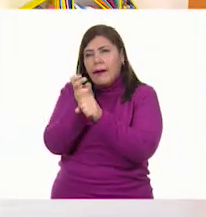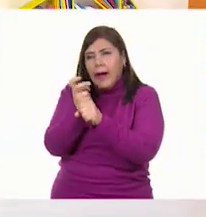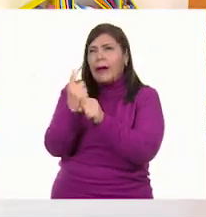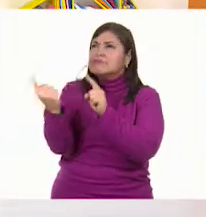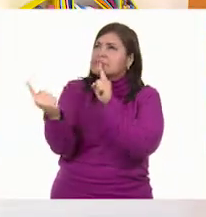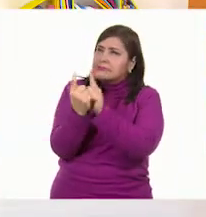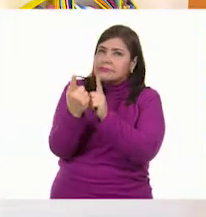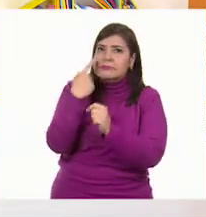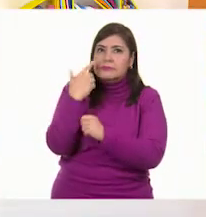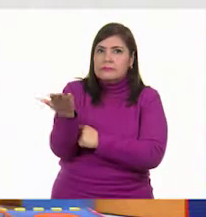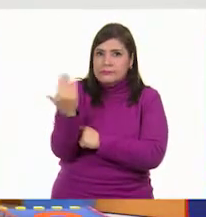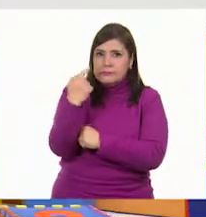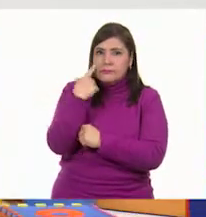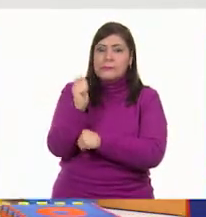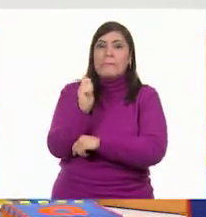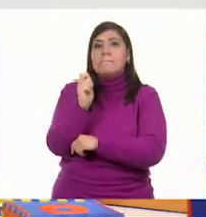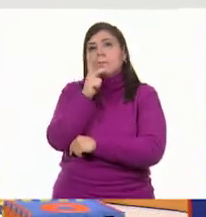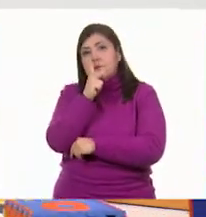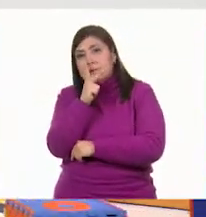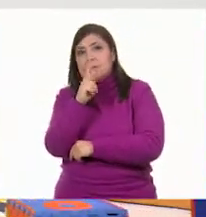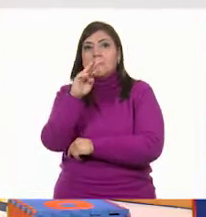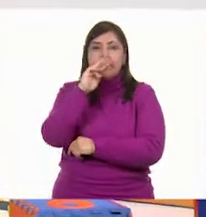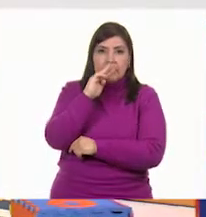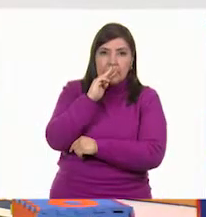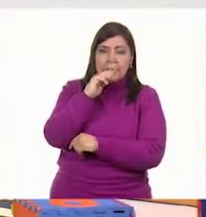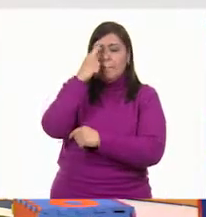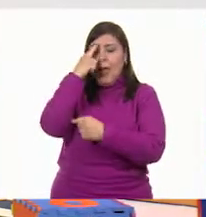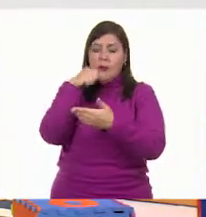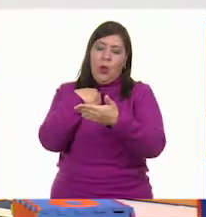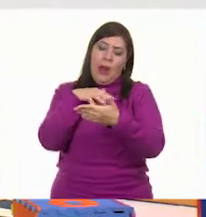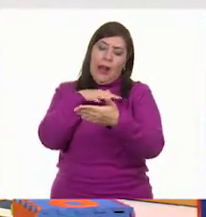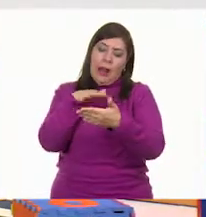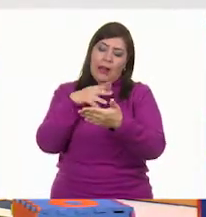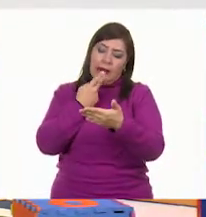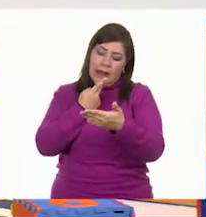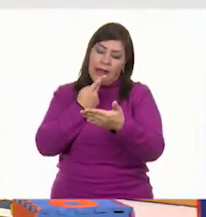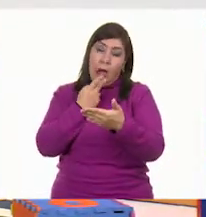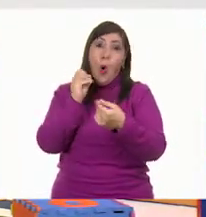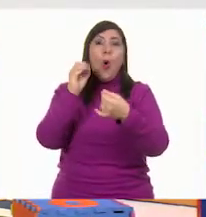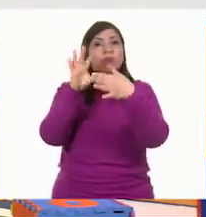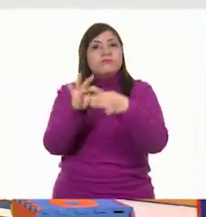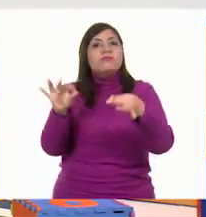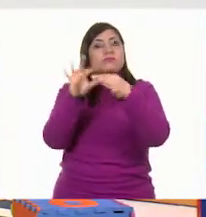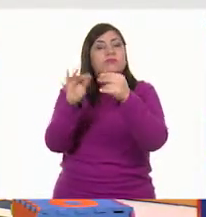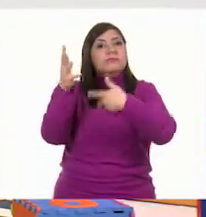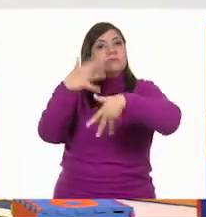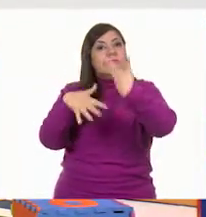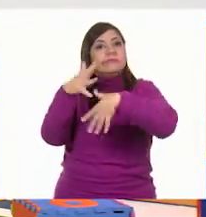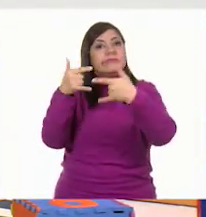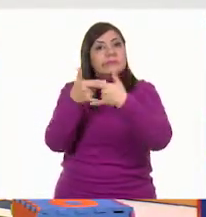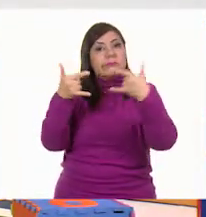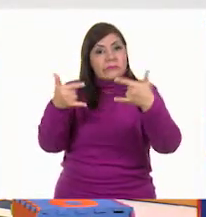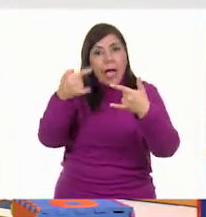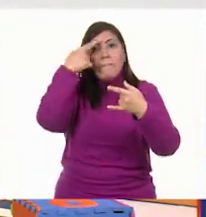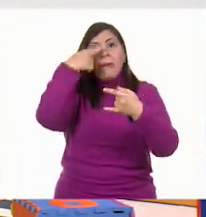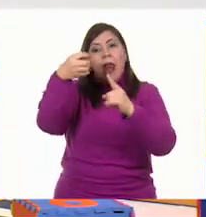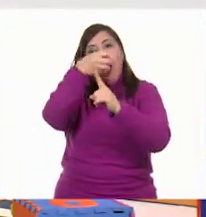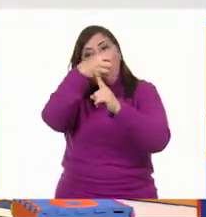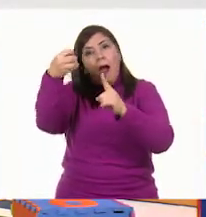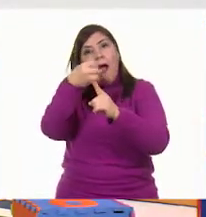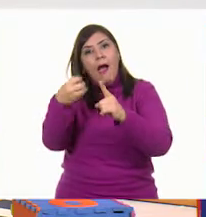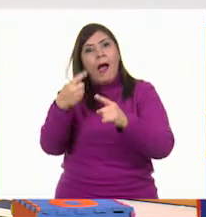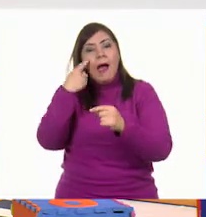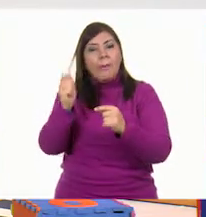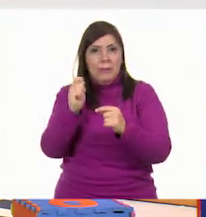papás a hacer lecturas en voz alta y es muy importante que organicen la información, ¿verdad? Porque seguramente nuestros